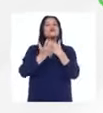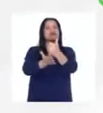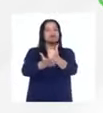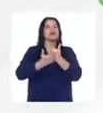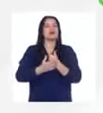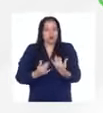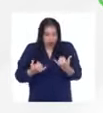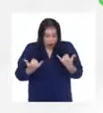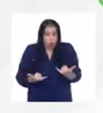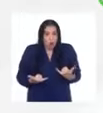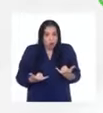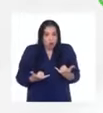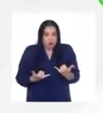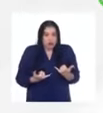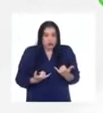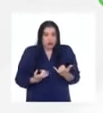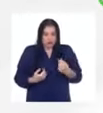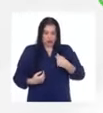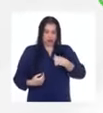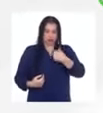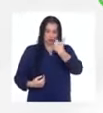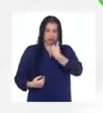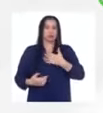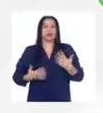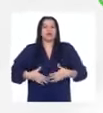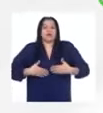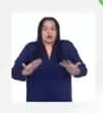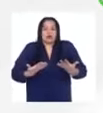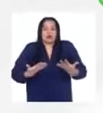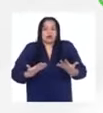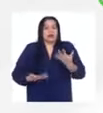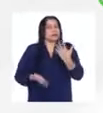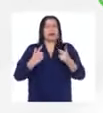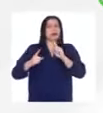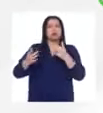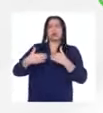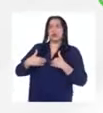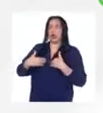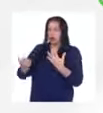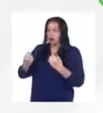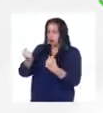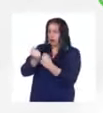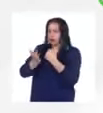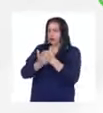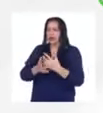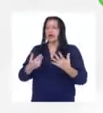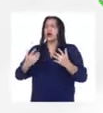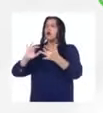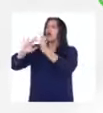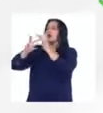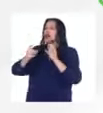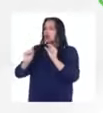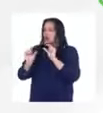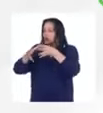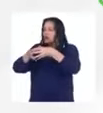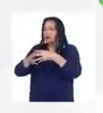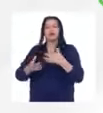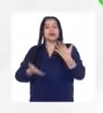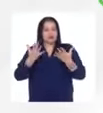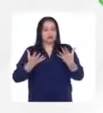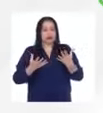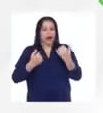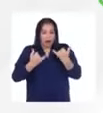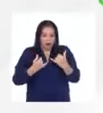desde hoy tú puedes si no la tienes o si sientes que puede ser mejor construir una red de soporte de